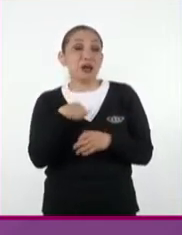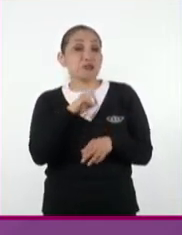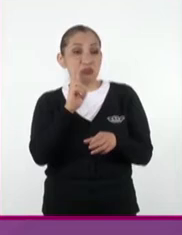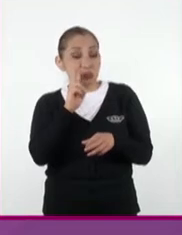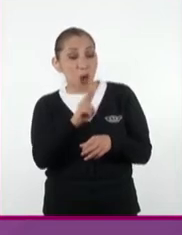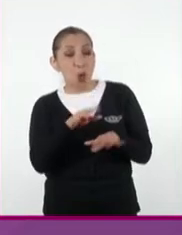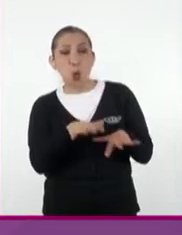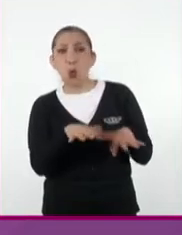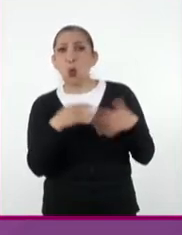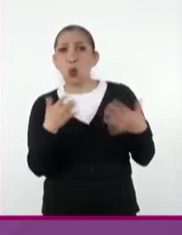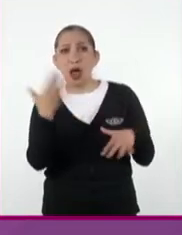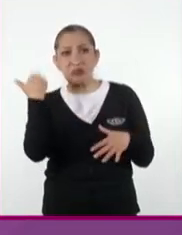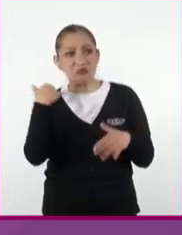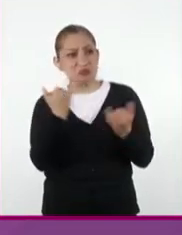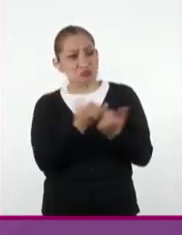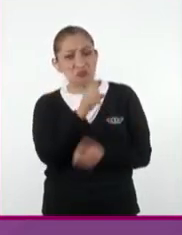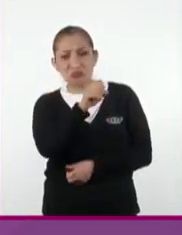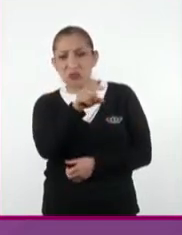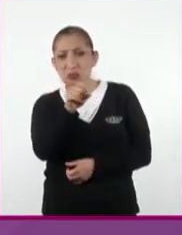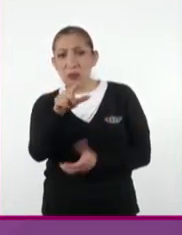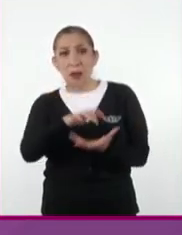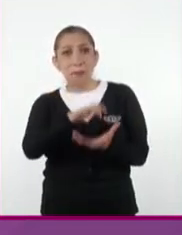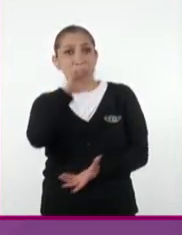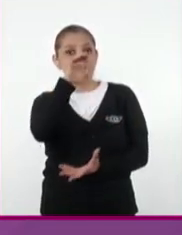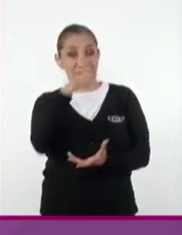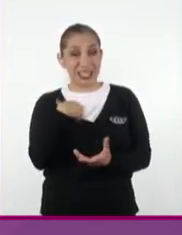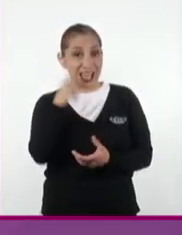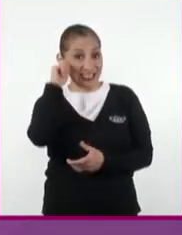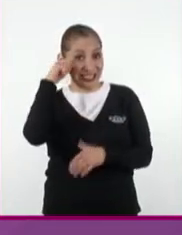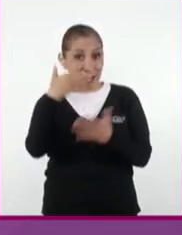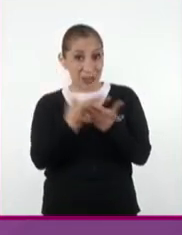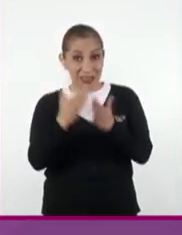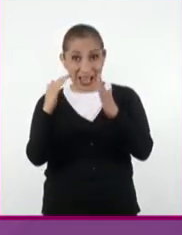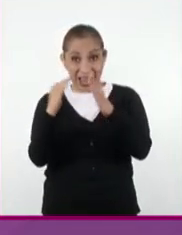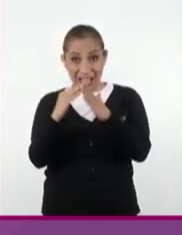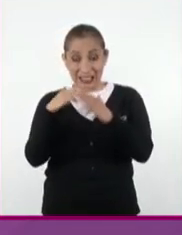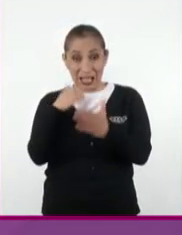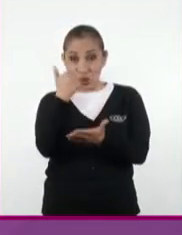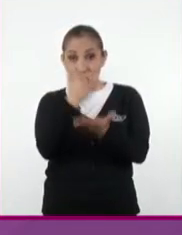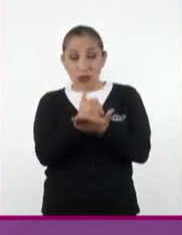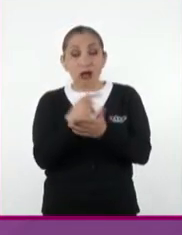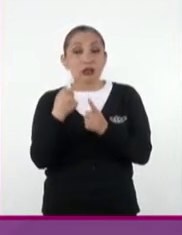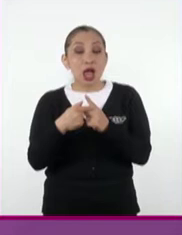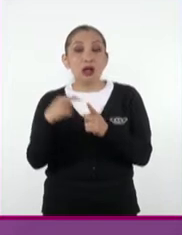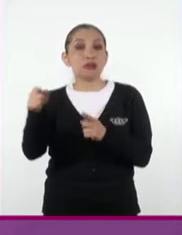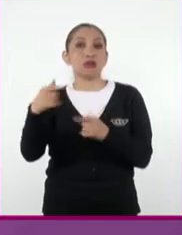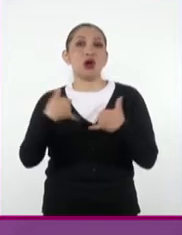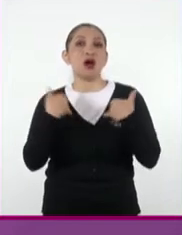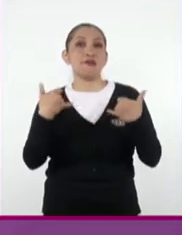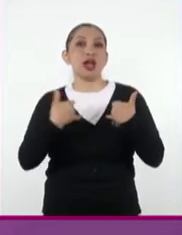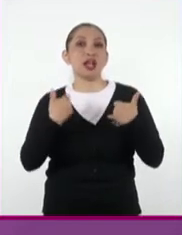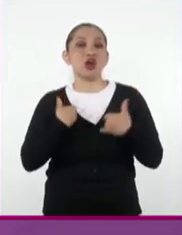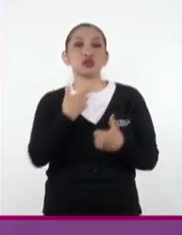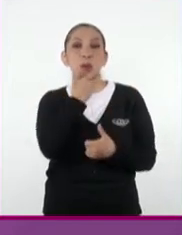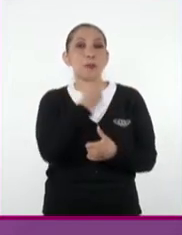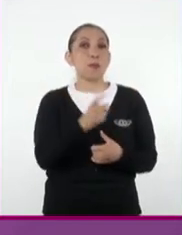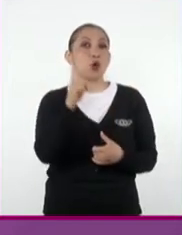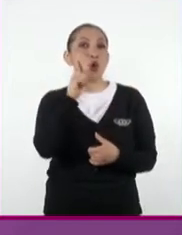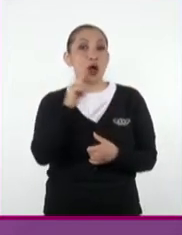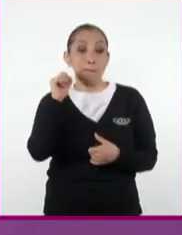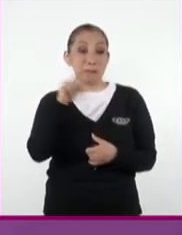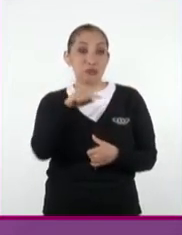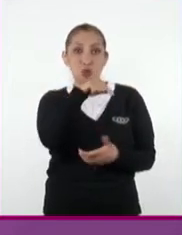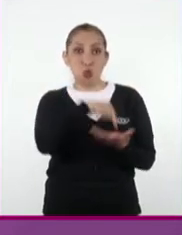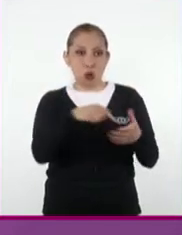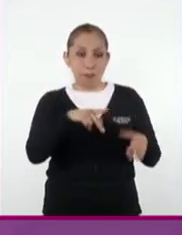notable en aquella época que la mayor parte de los sirvientes de las casas de la ciudad era de jóvenes de ambos sexos de aquel